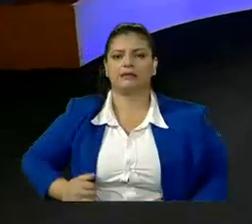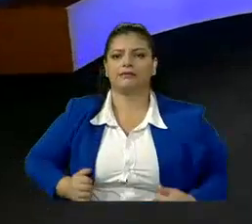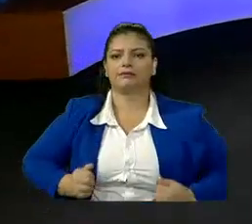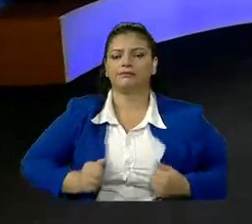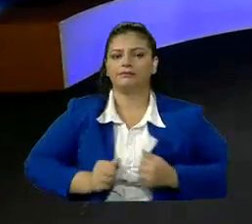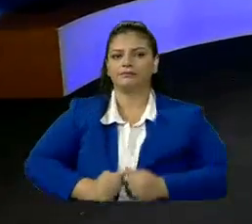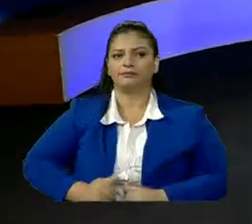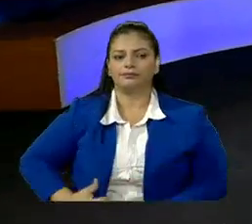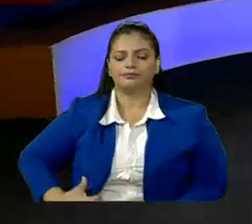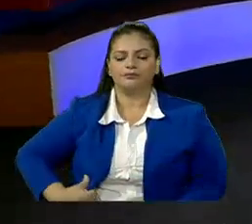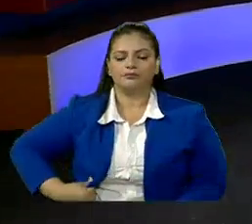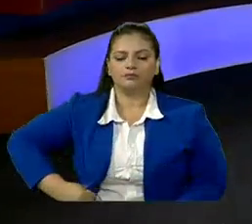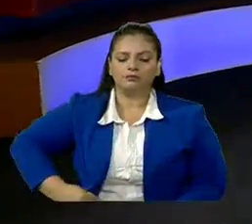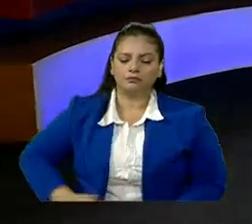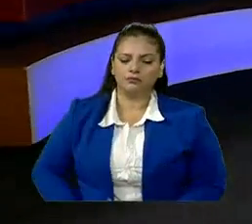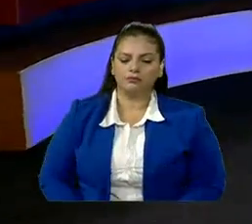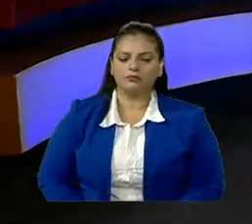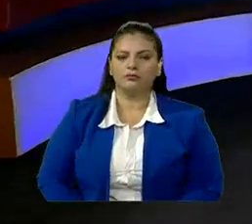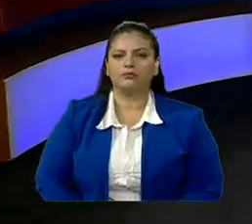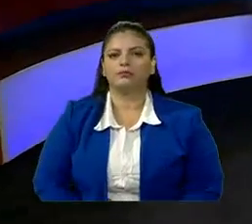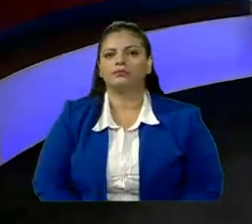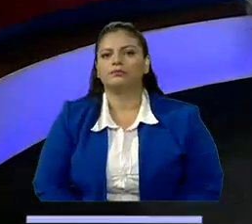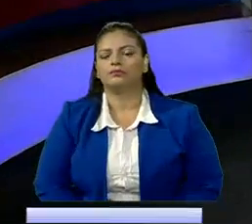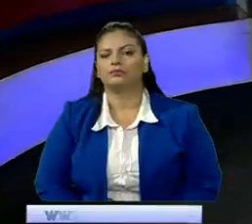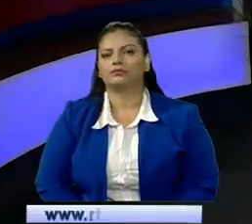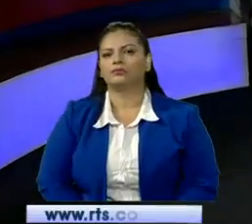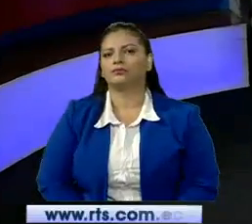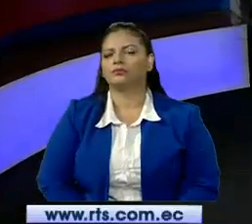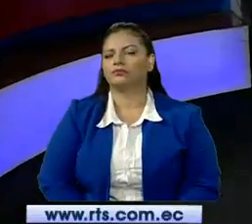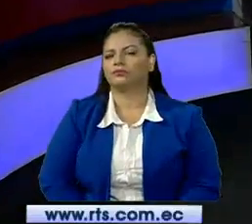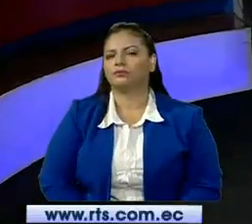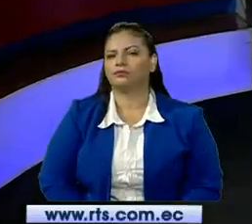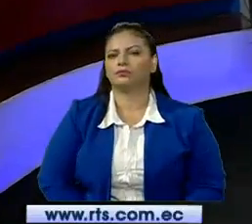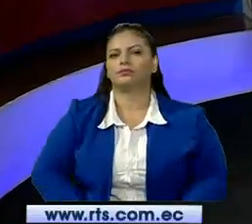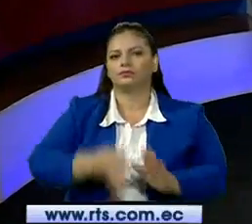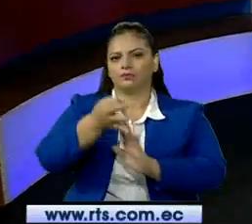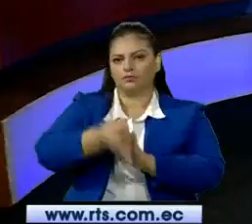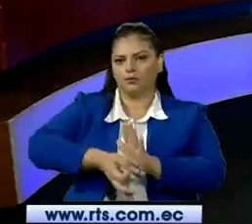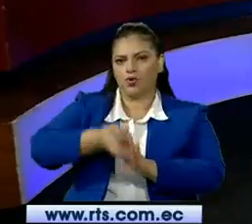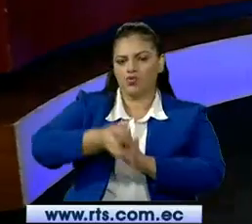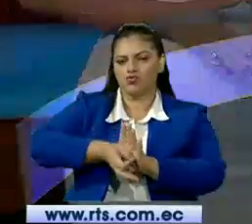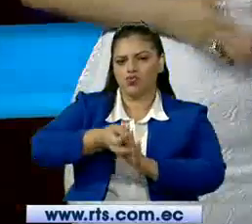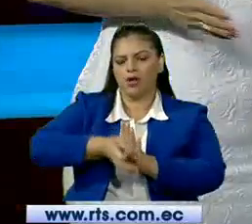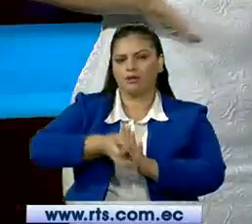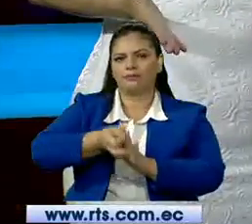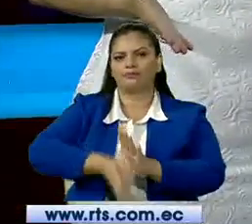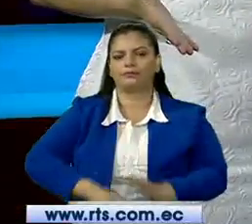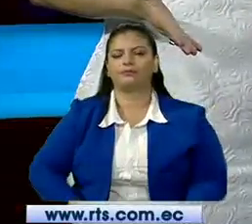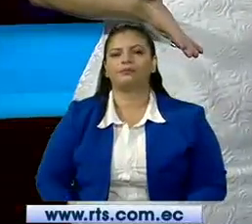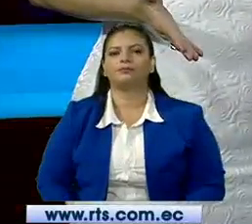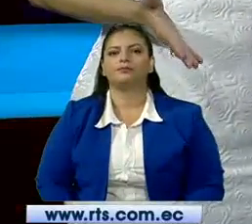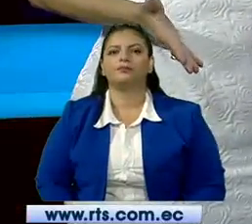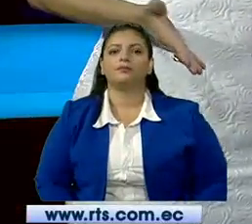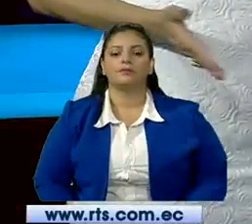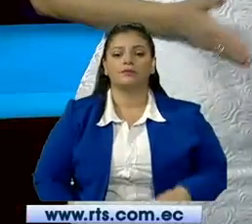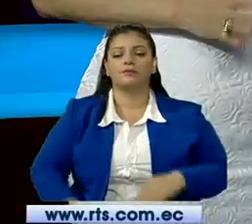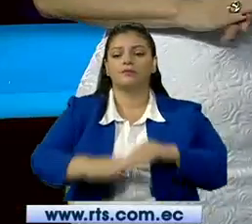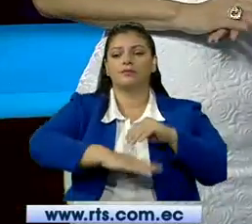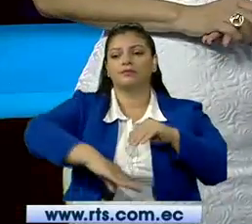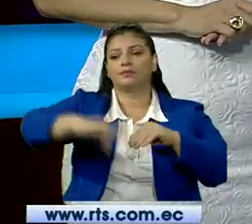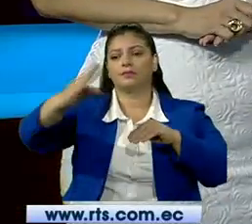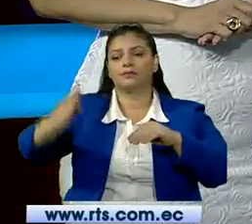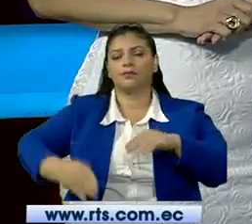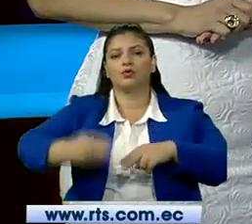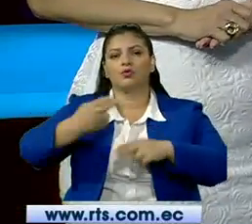La familia quedó prácticamente en la calle cuando su vivienda colapsó debido a las últimas lluvias en el cerro Las Cabras del